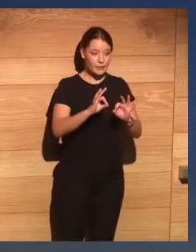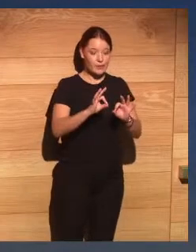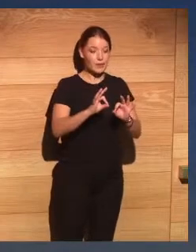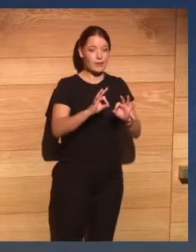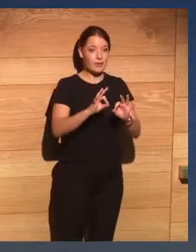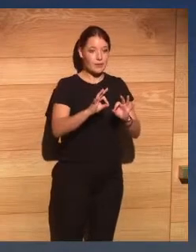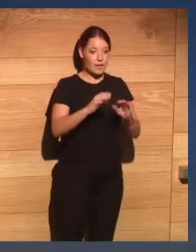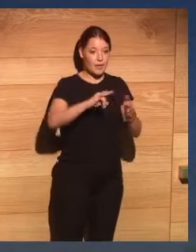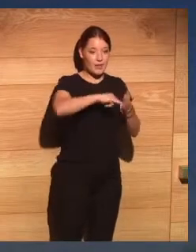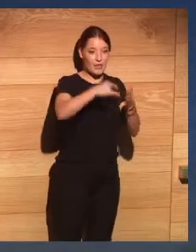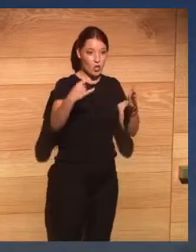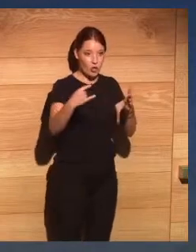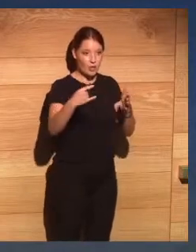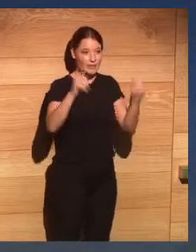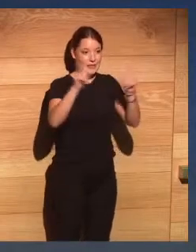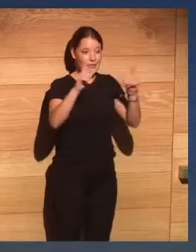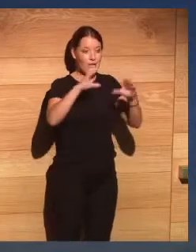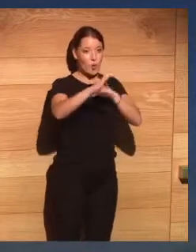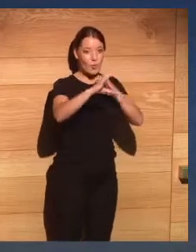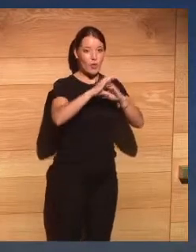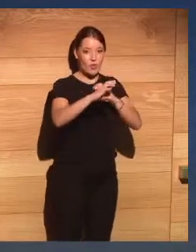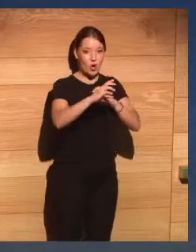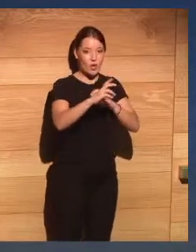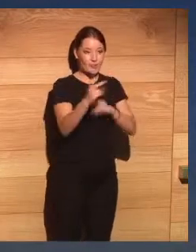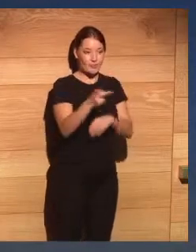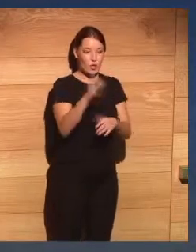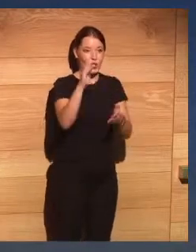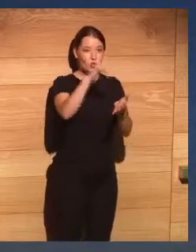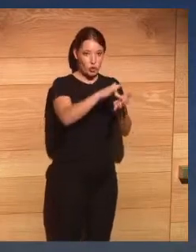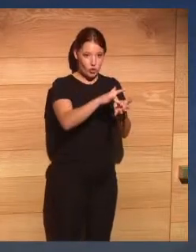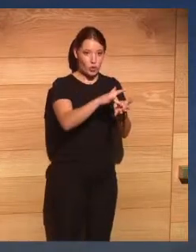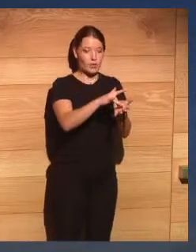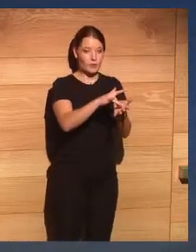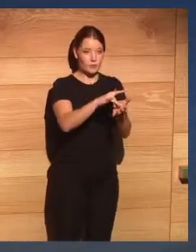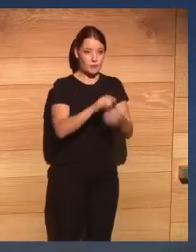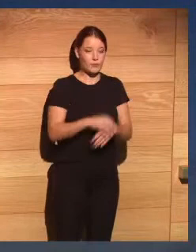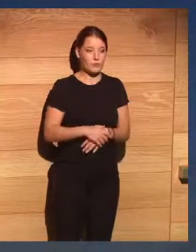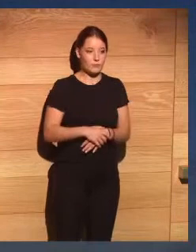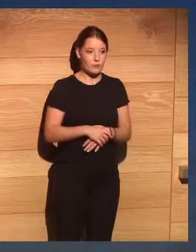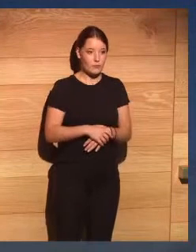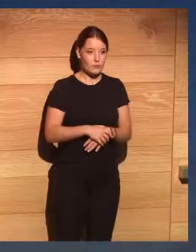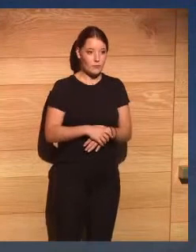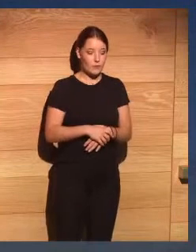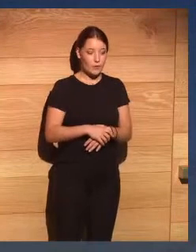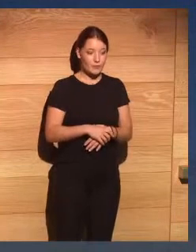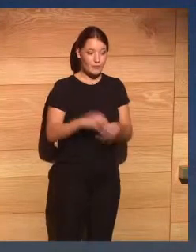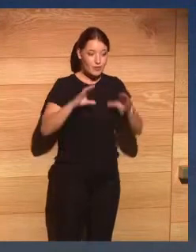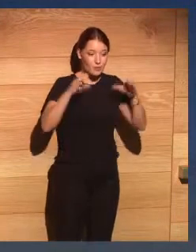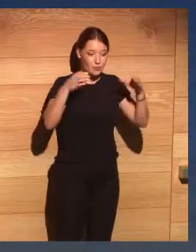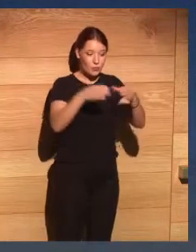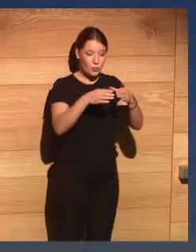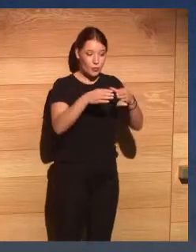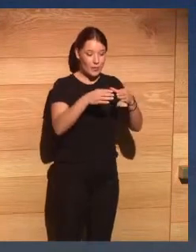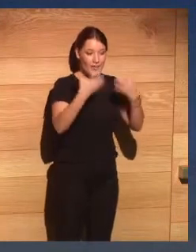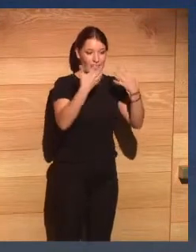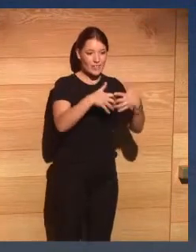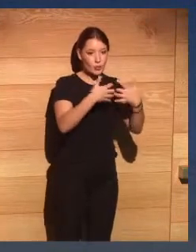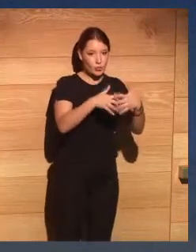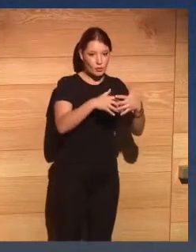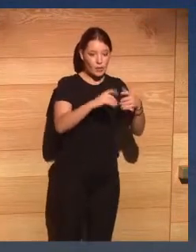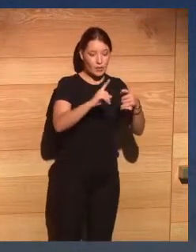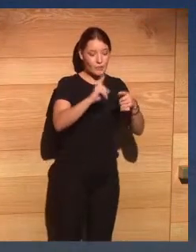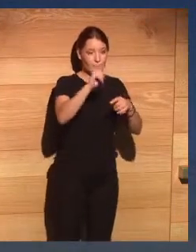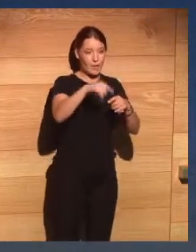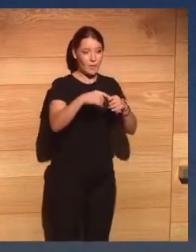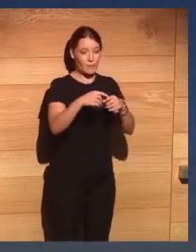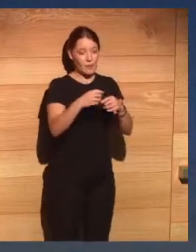y las comunicaciones que como insumo para el conjunto de la industria y como servicio prestado al consumidor final las